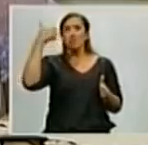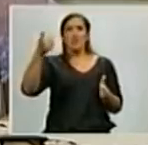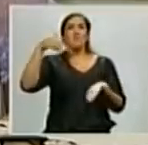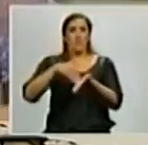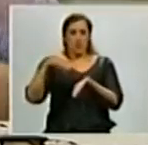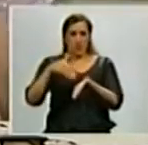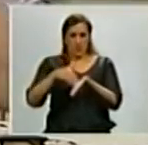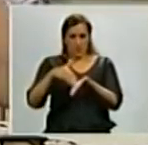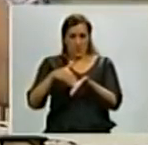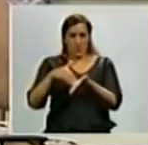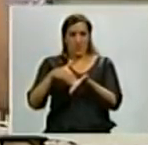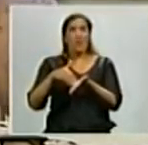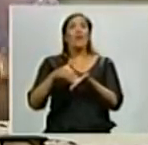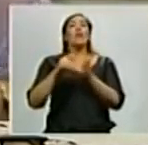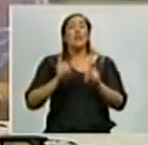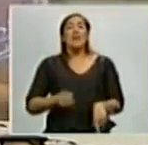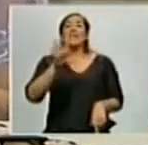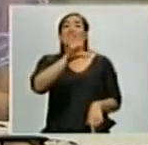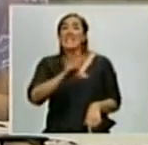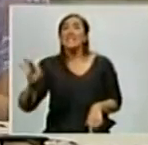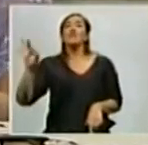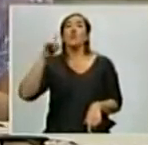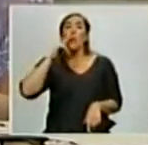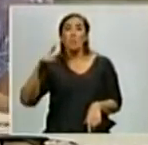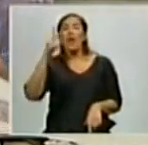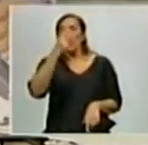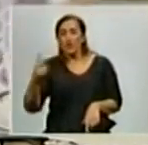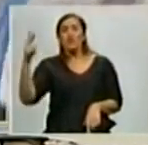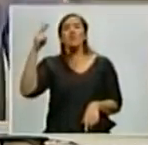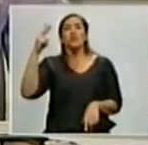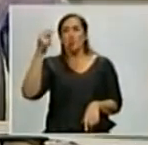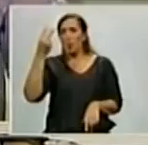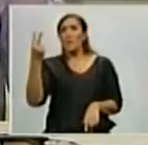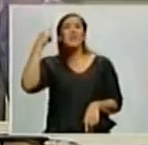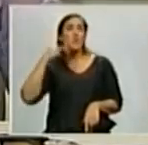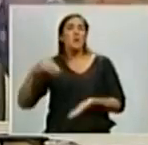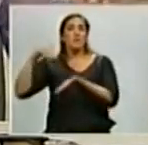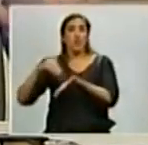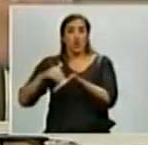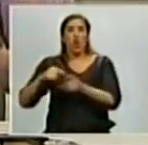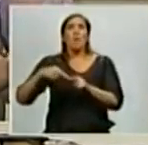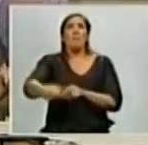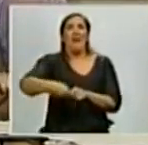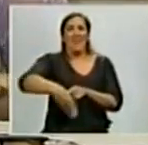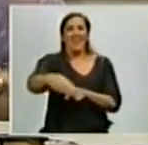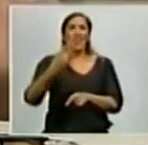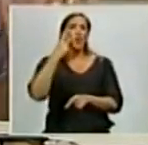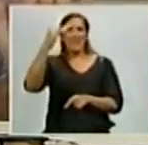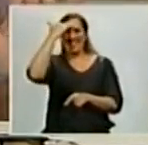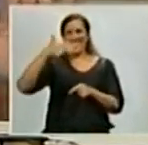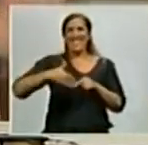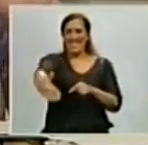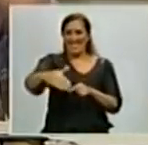y 500.229 millones para el año 2015. No